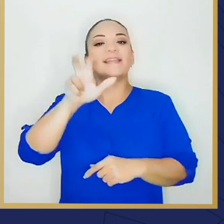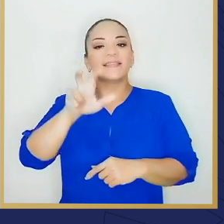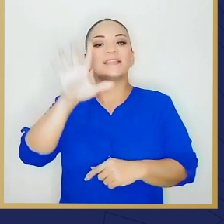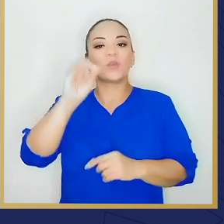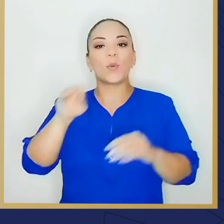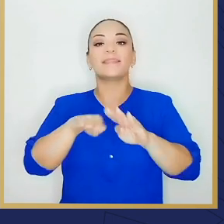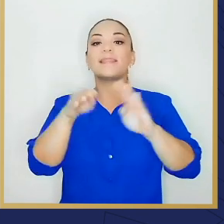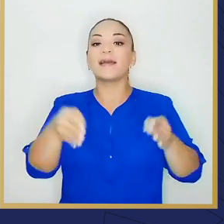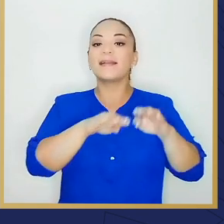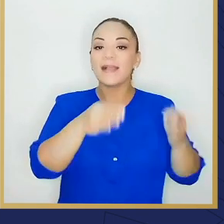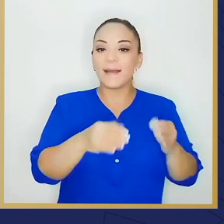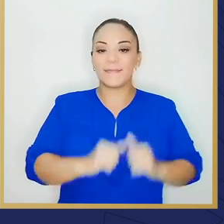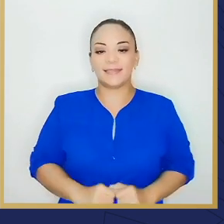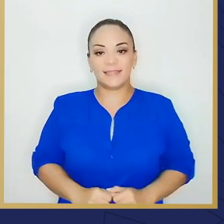camas,